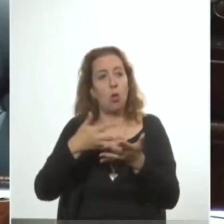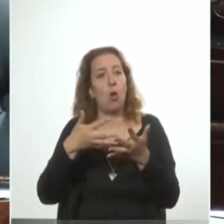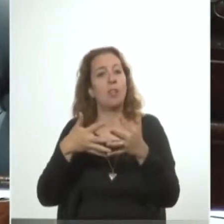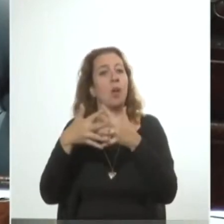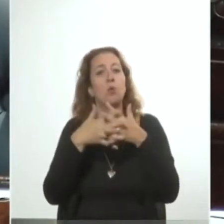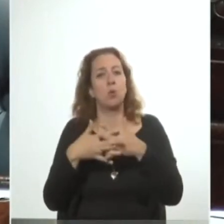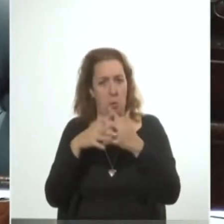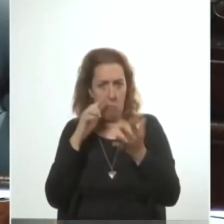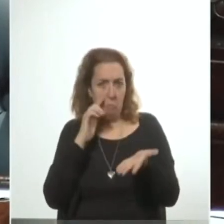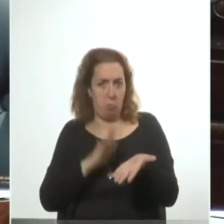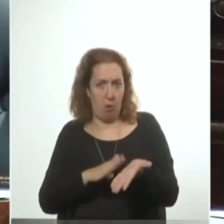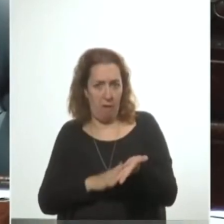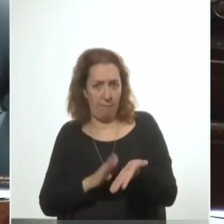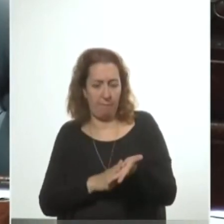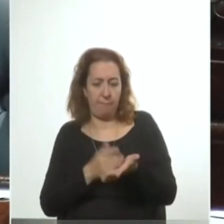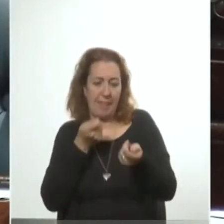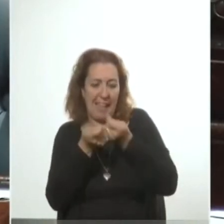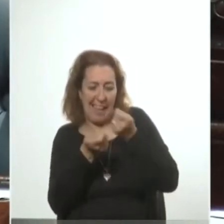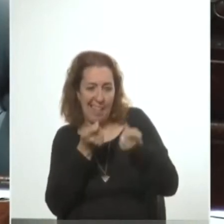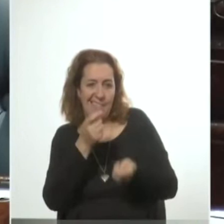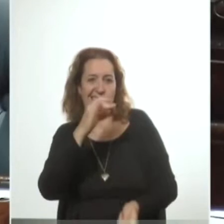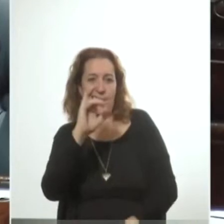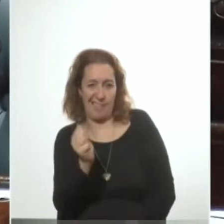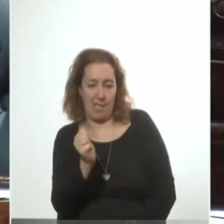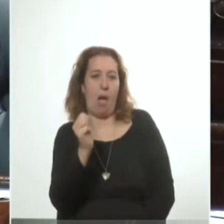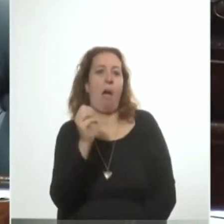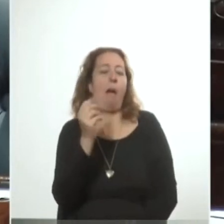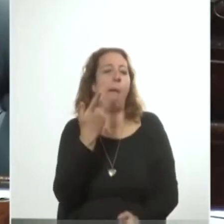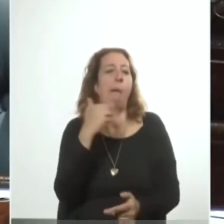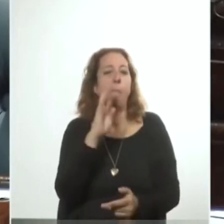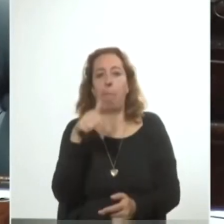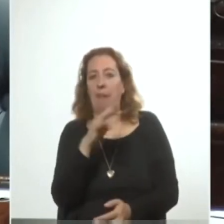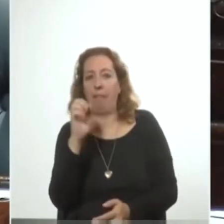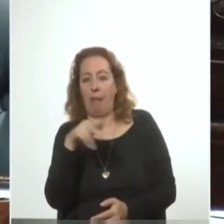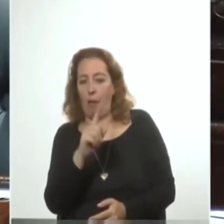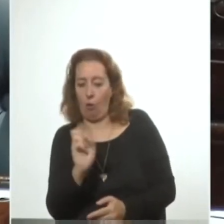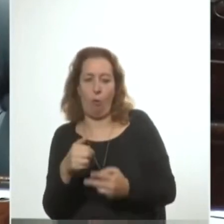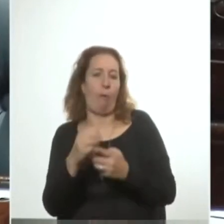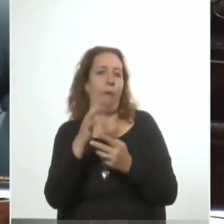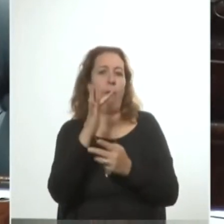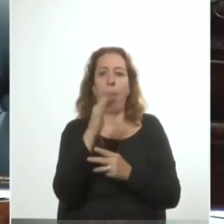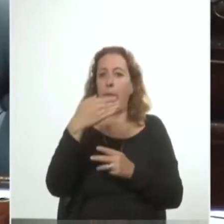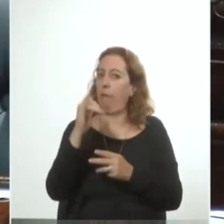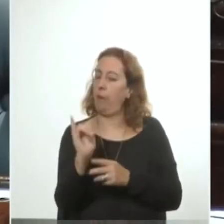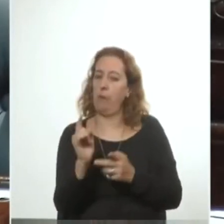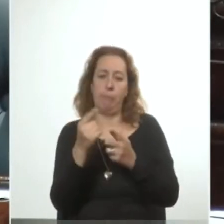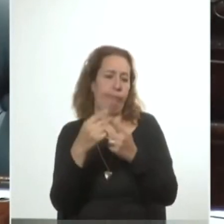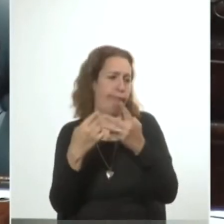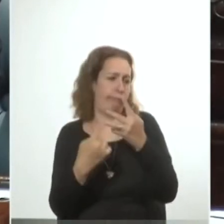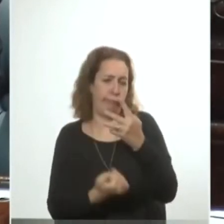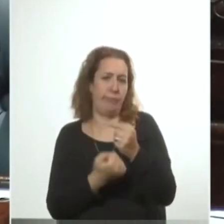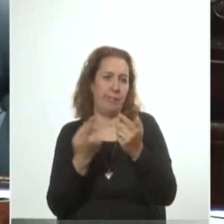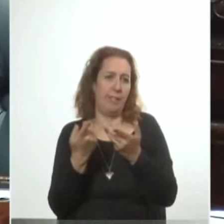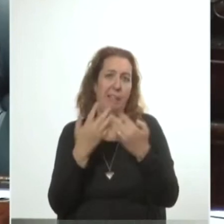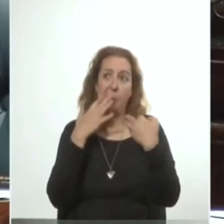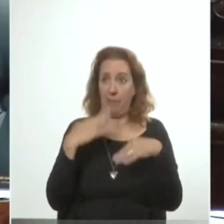enorme injerencia de la CIA, Pentágono, el FBI y todas las agencias habidas y por haber que nos vendieron la doctrina